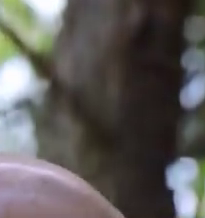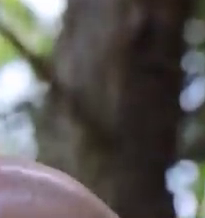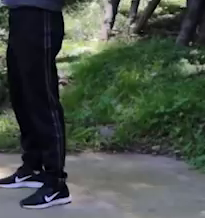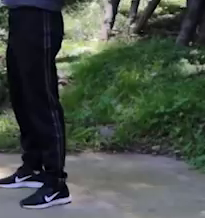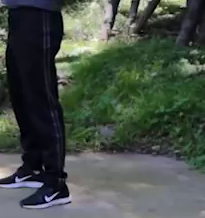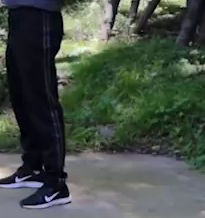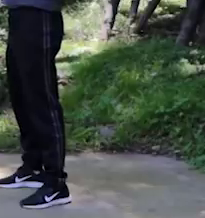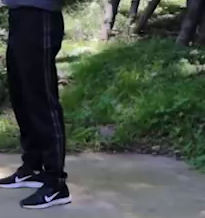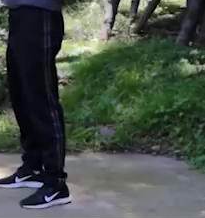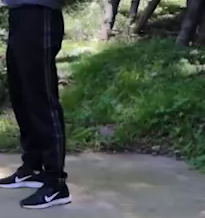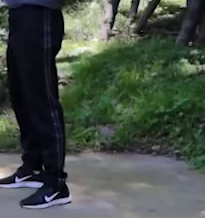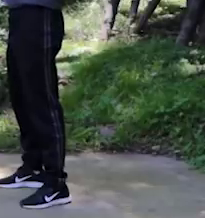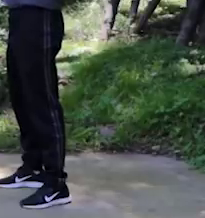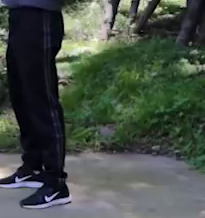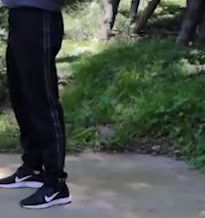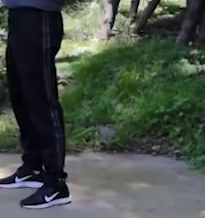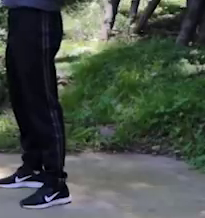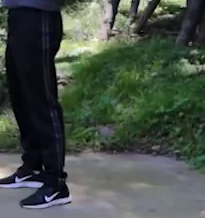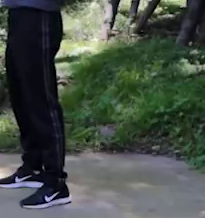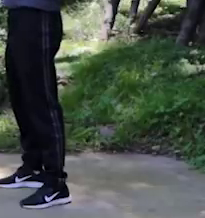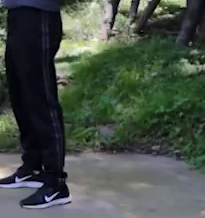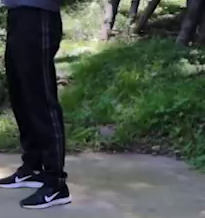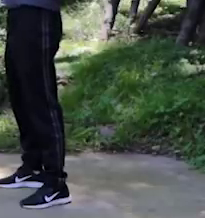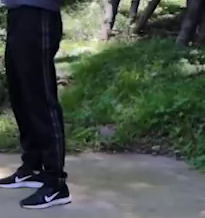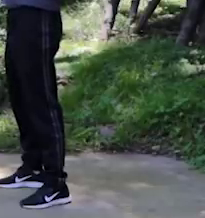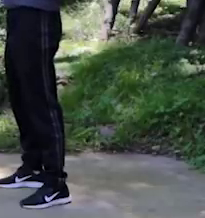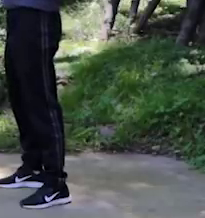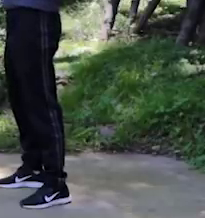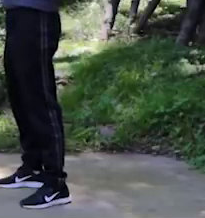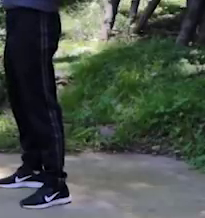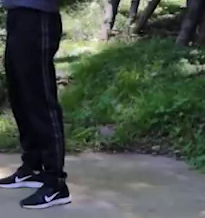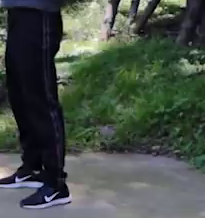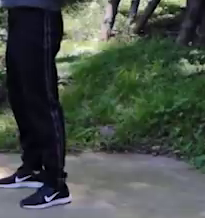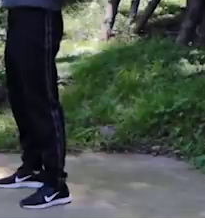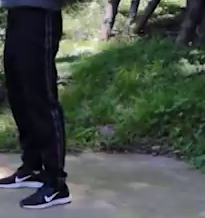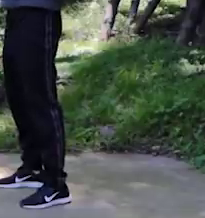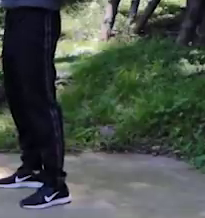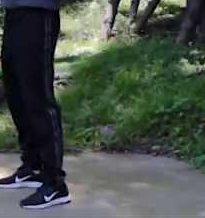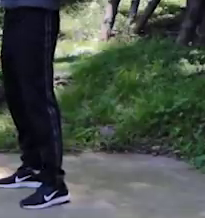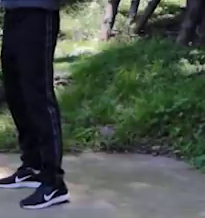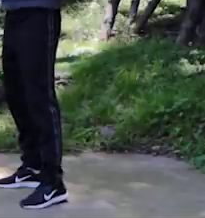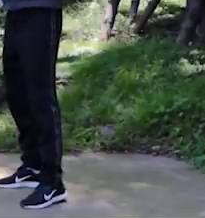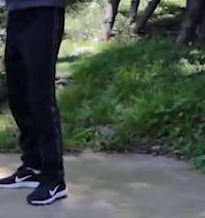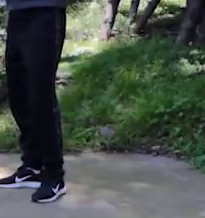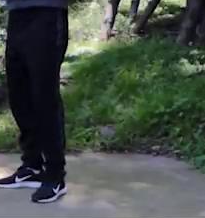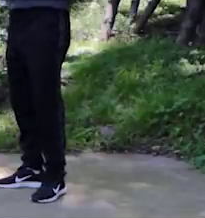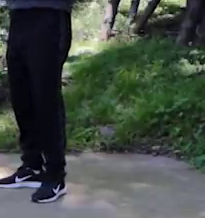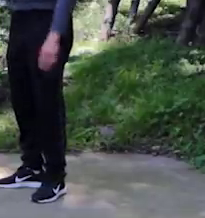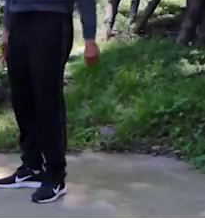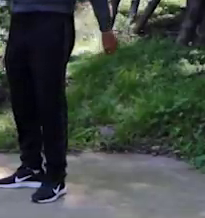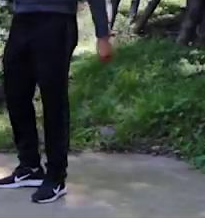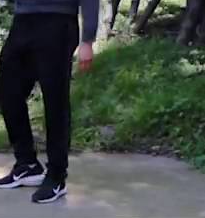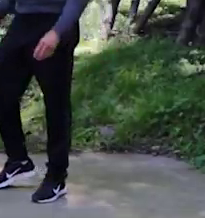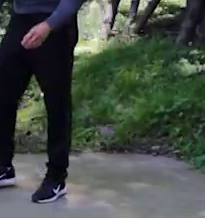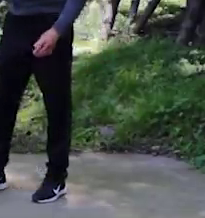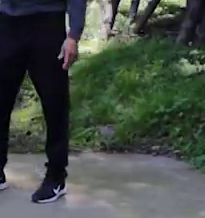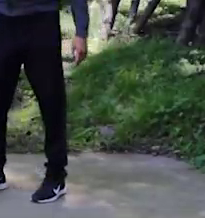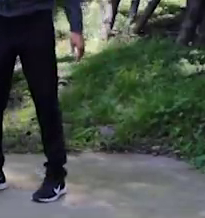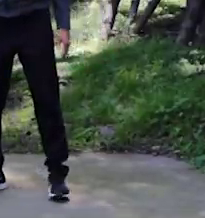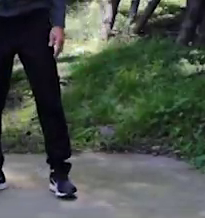bien. Perfecto. Exacto. Así es. Así es. Ok. Perfecto. Ahora vamos a hacer la demostración.